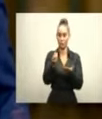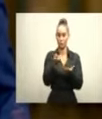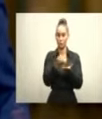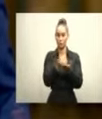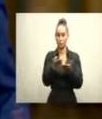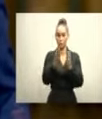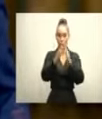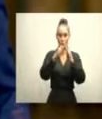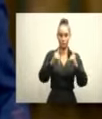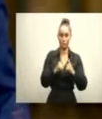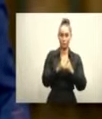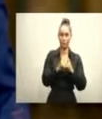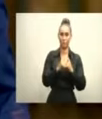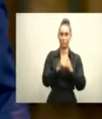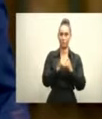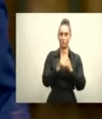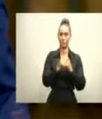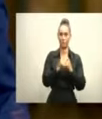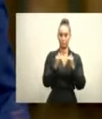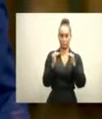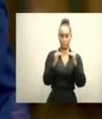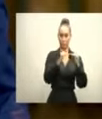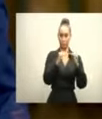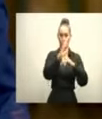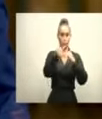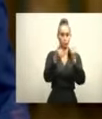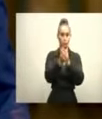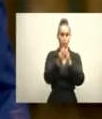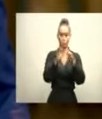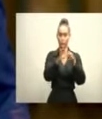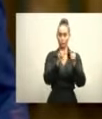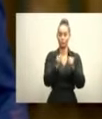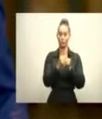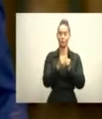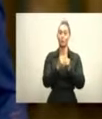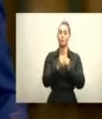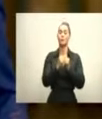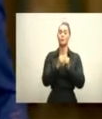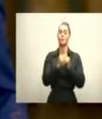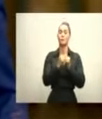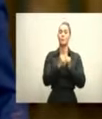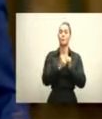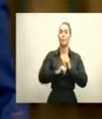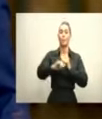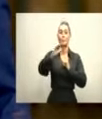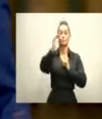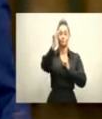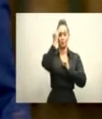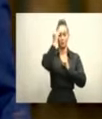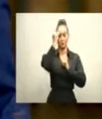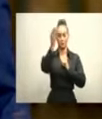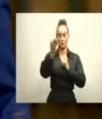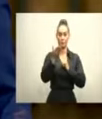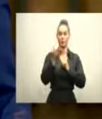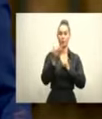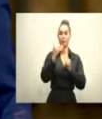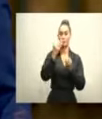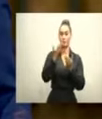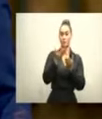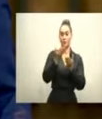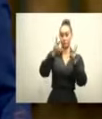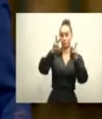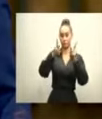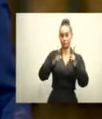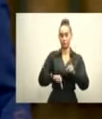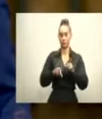en tan breve plazo y de manera simultánea. Como consecuencia, el bienestar general de la población se ha